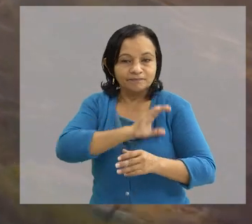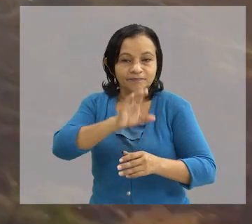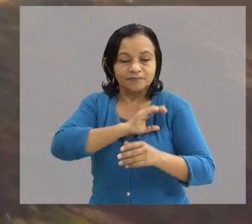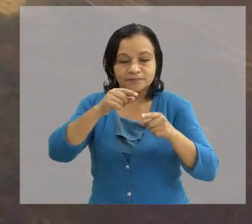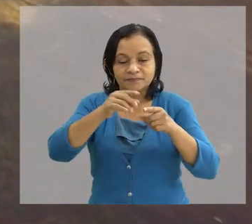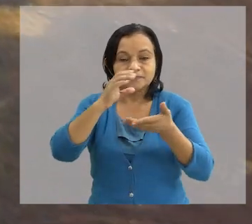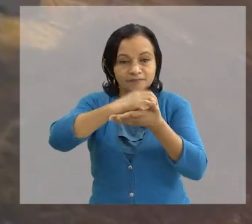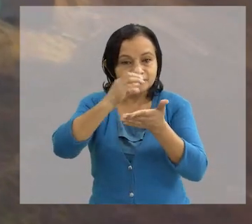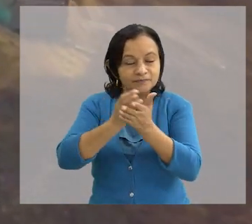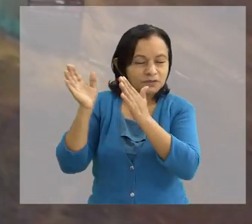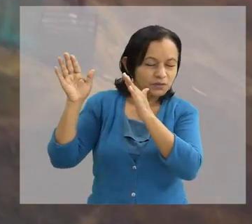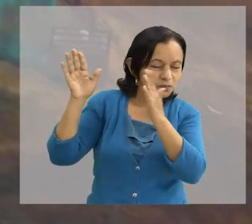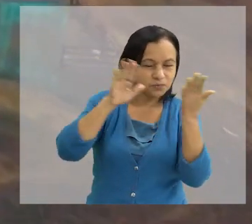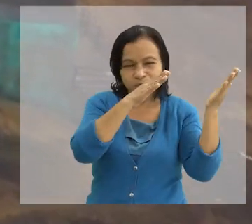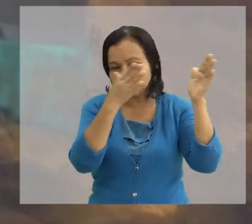del municipio